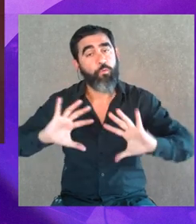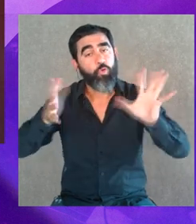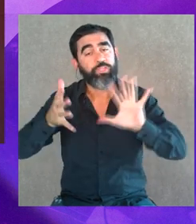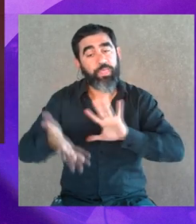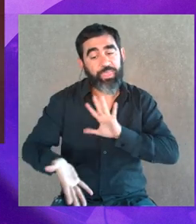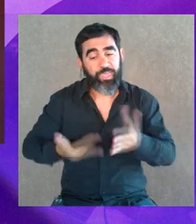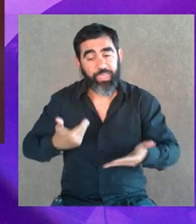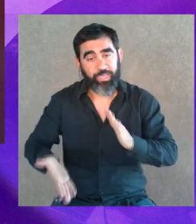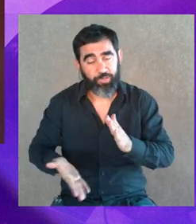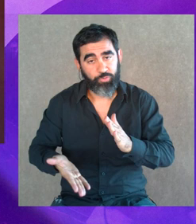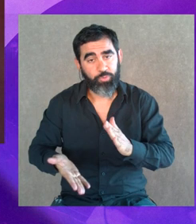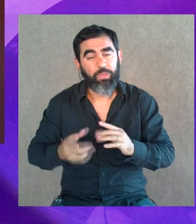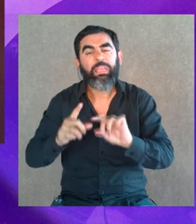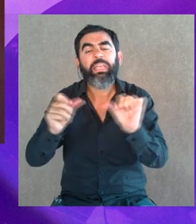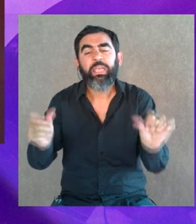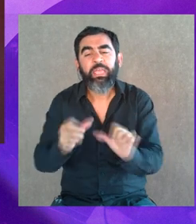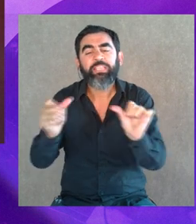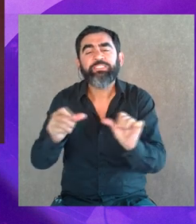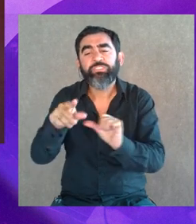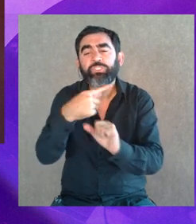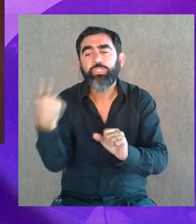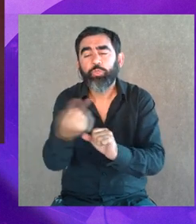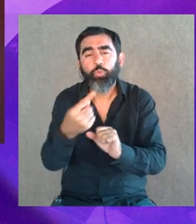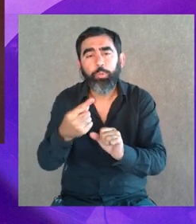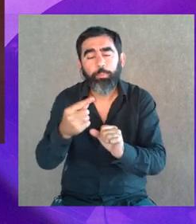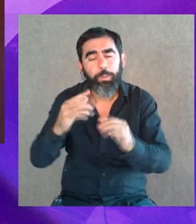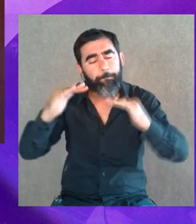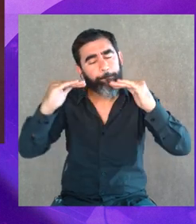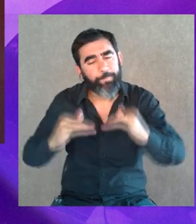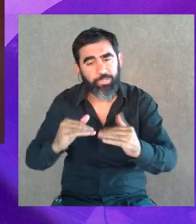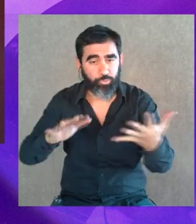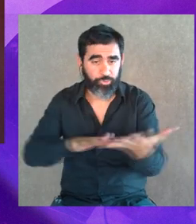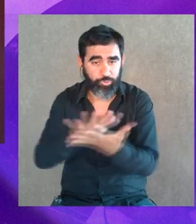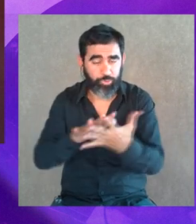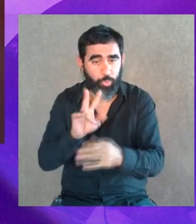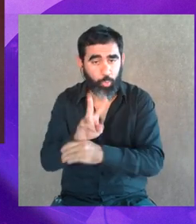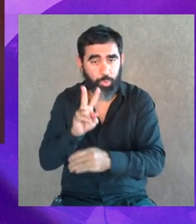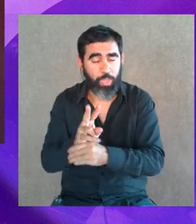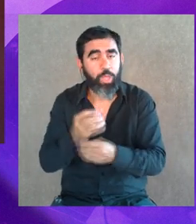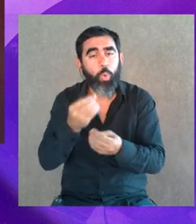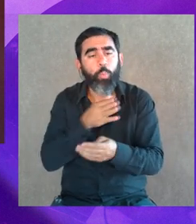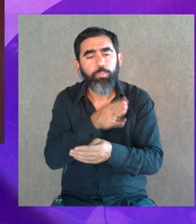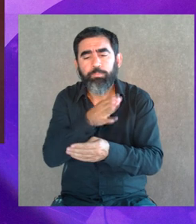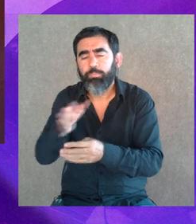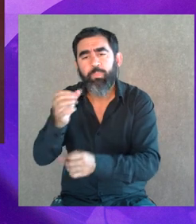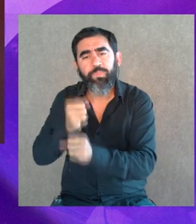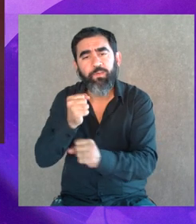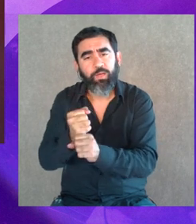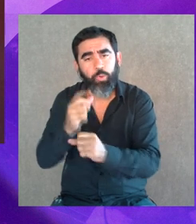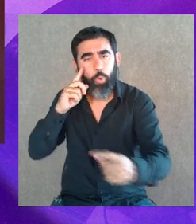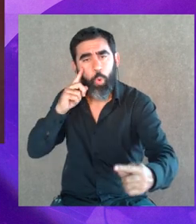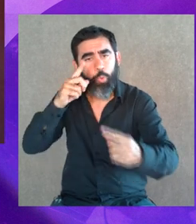basada en género? ¿Qué medidas han debido implementar para aplacar la situación? ¿Y en qué líneas de trabajo se está